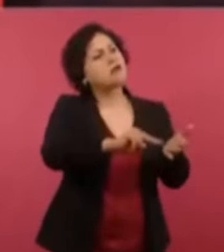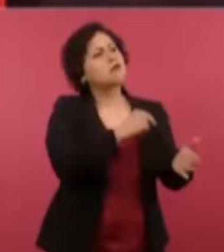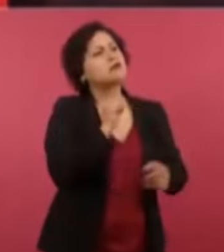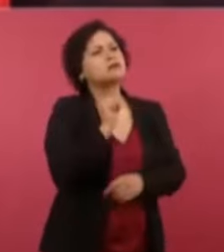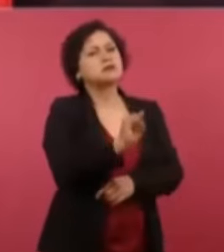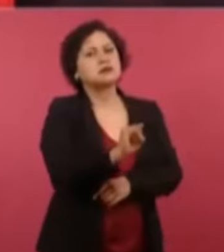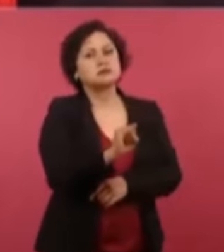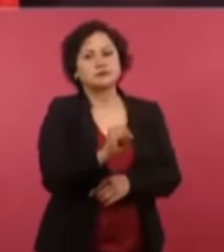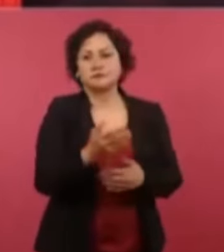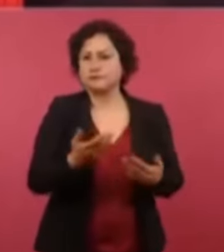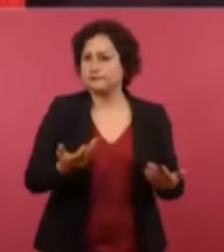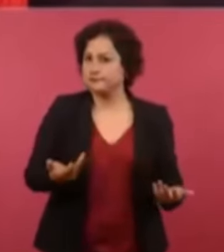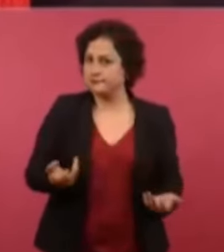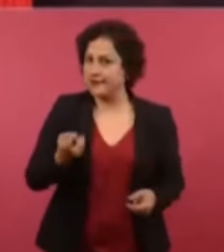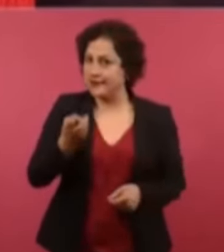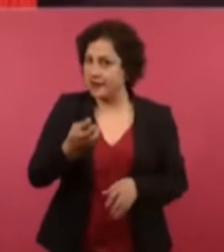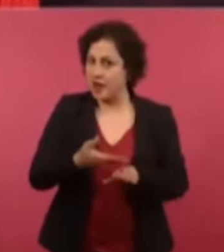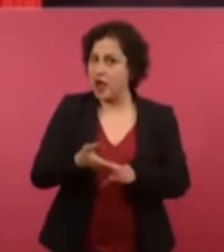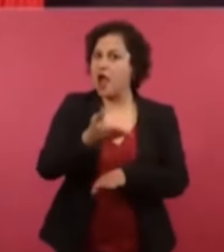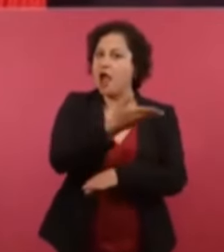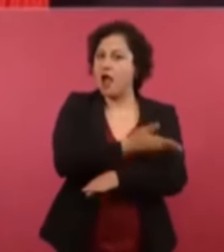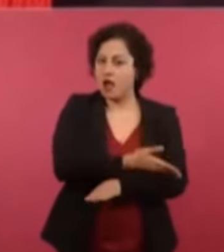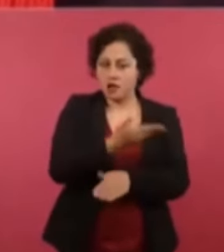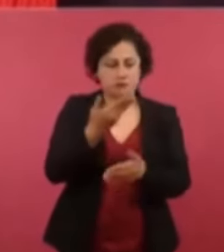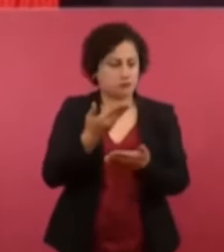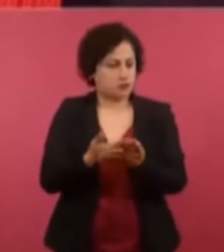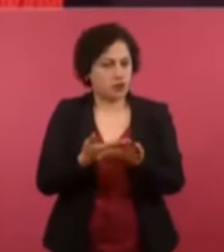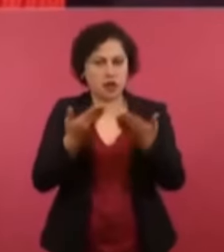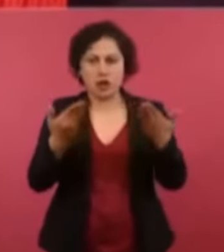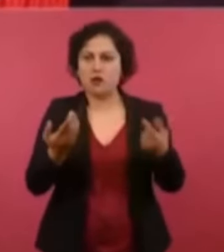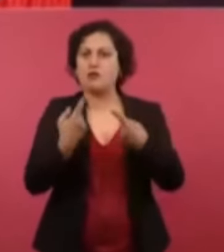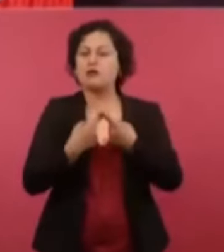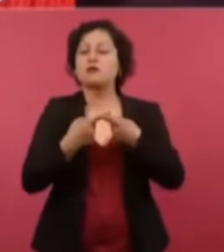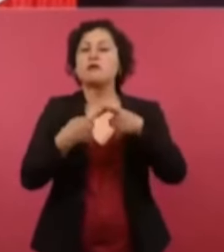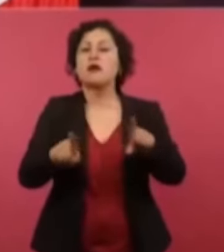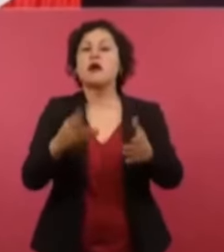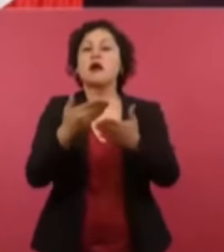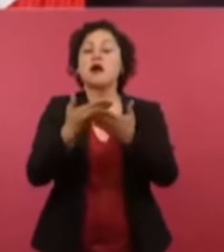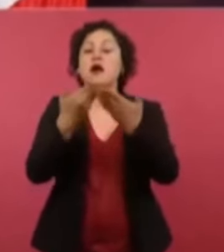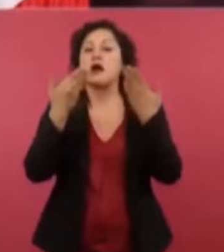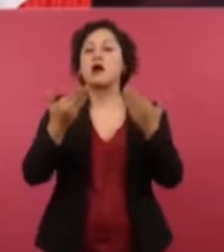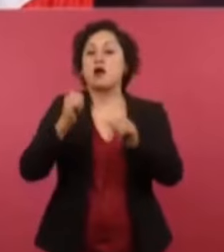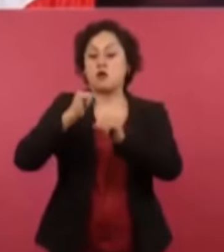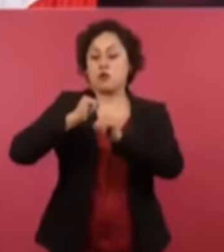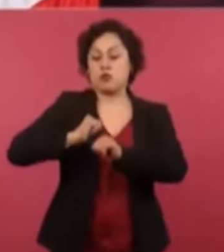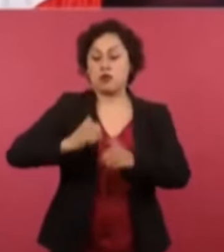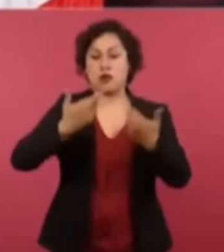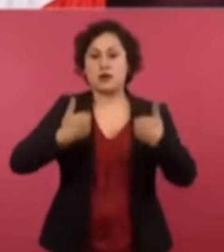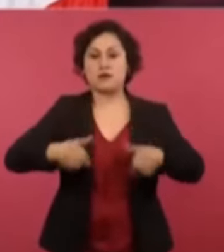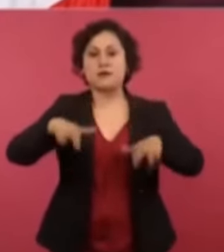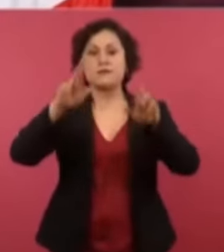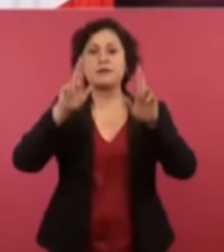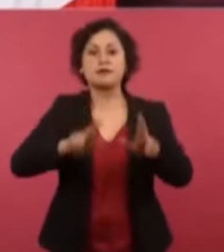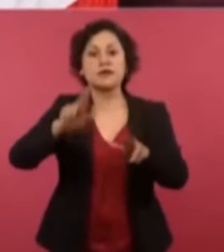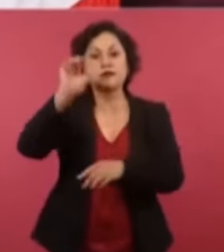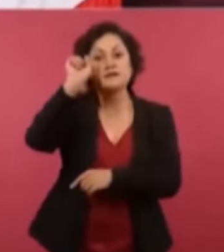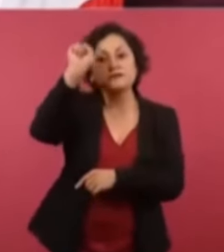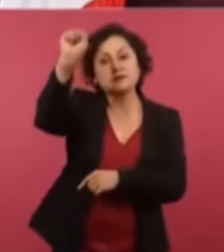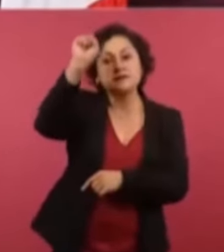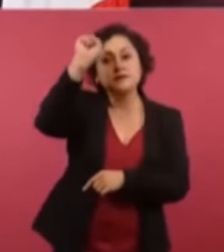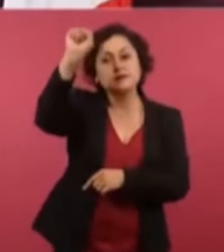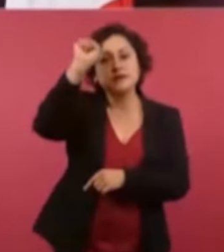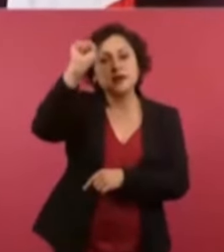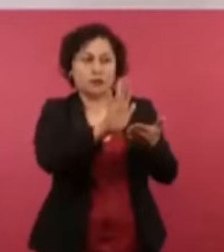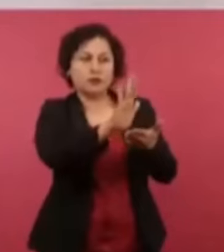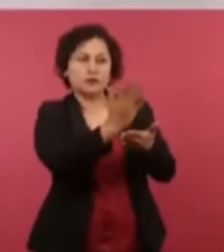para firmar los contratos colectivos, para aceptar las revisiones de los contratos colectivos,